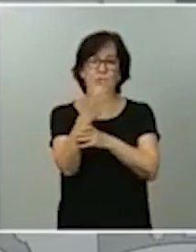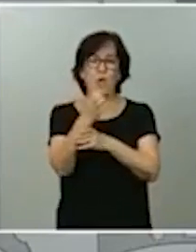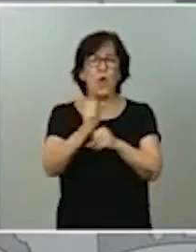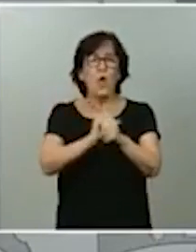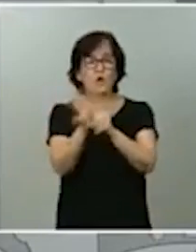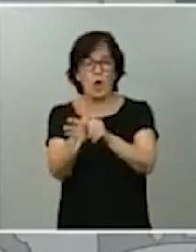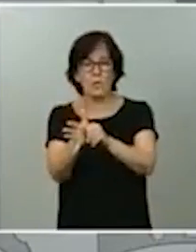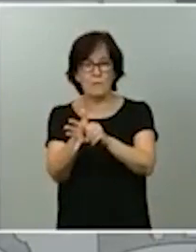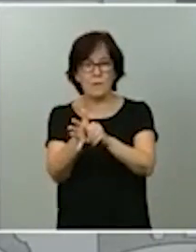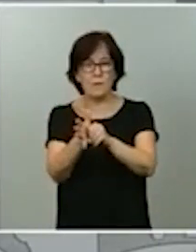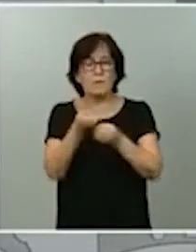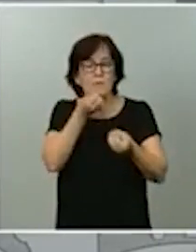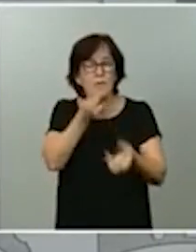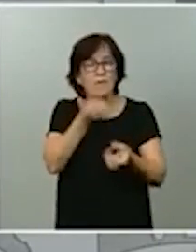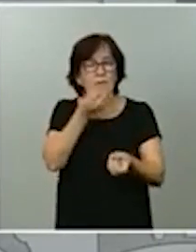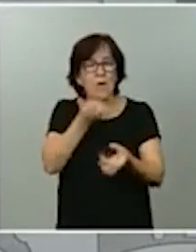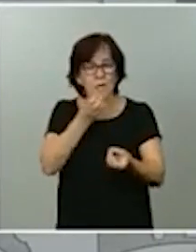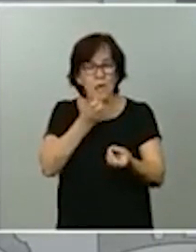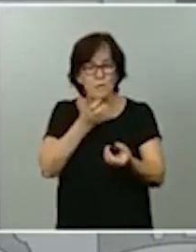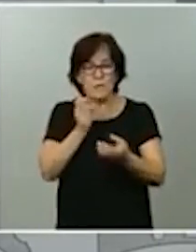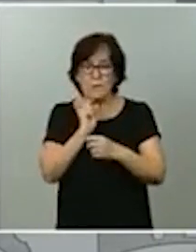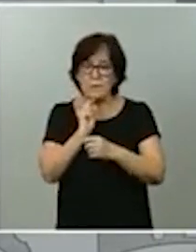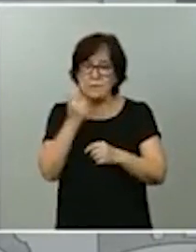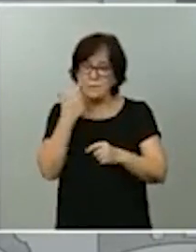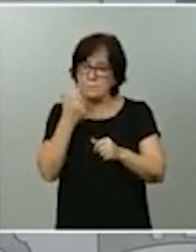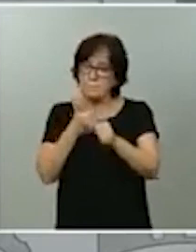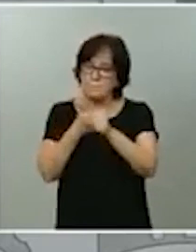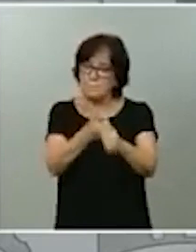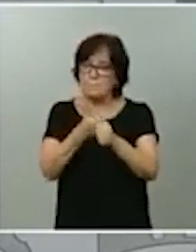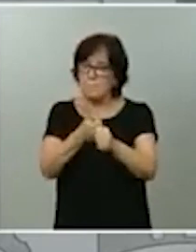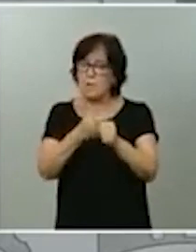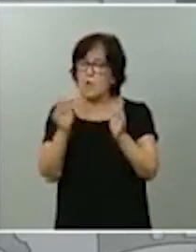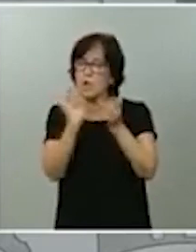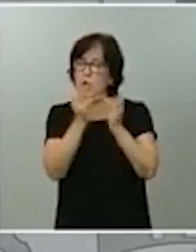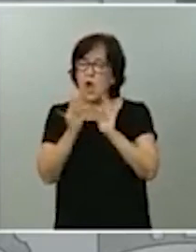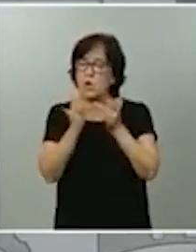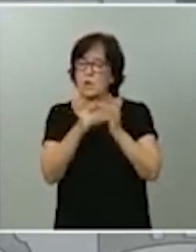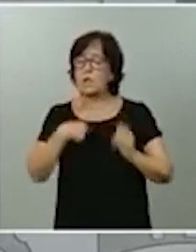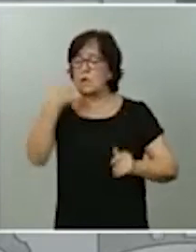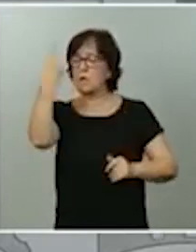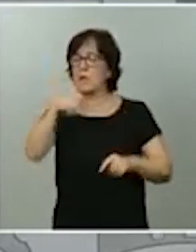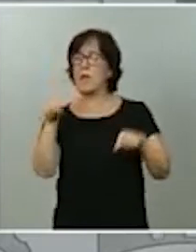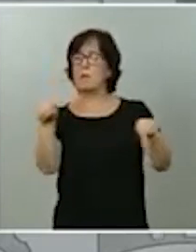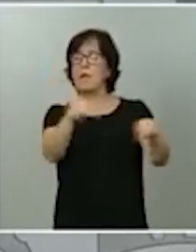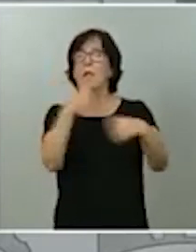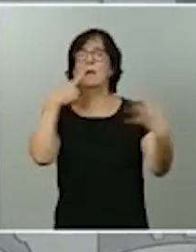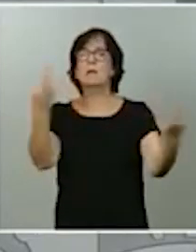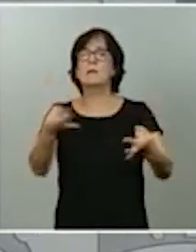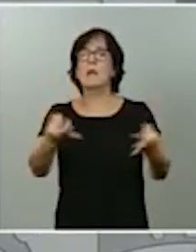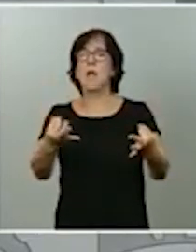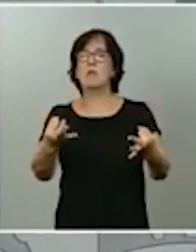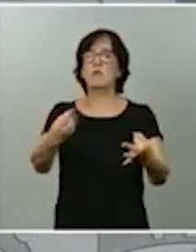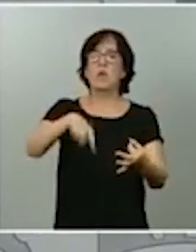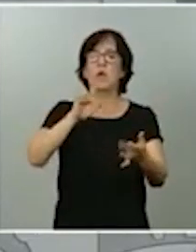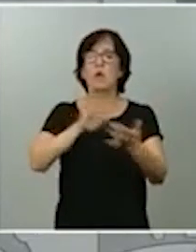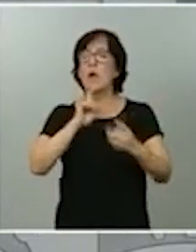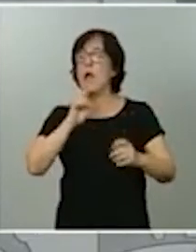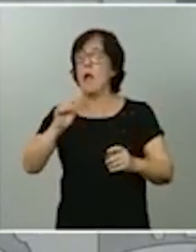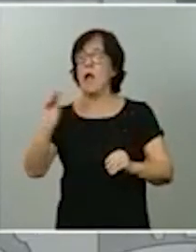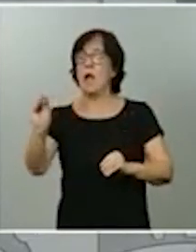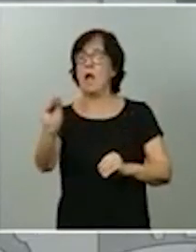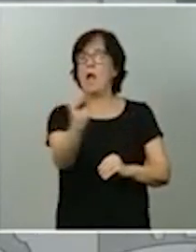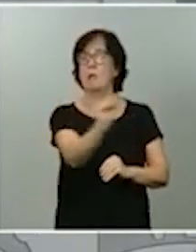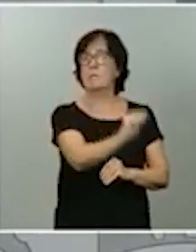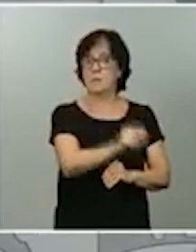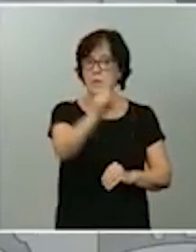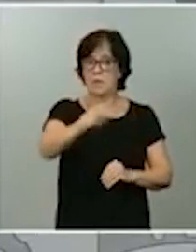información que obtiene en el rastreo de contactos, nos permite conocer el nivel de riesgo de contagio y avisar a los interesados. Ya